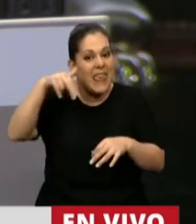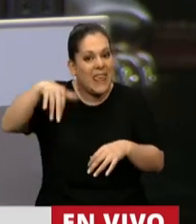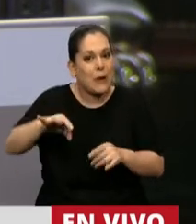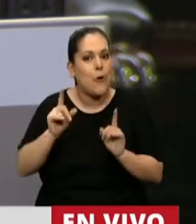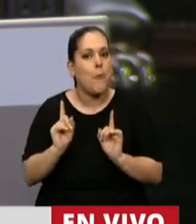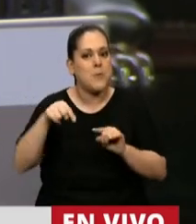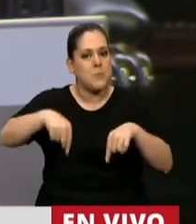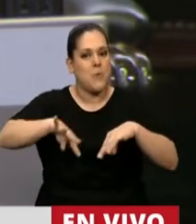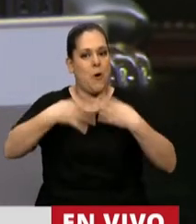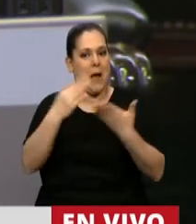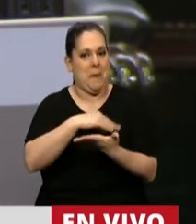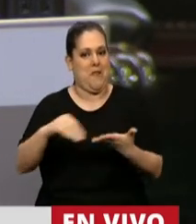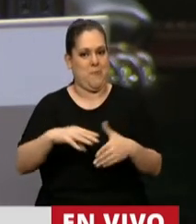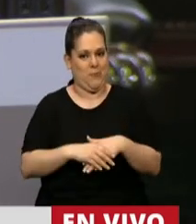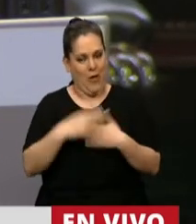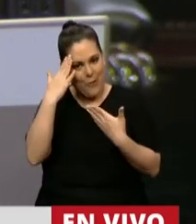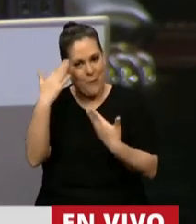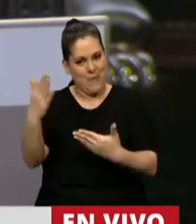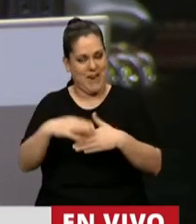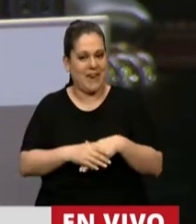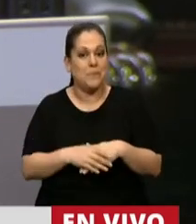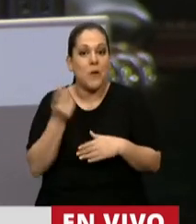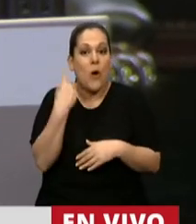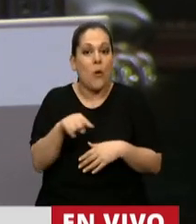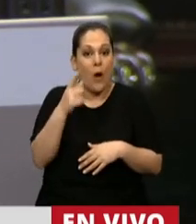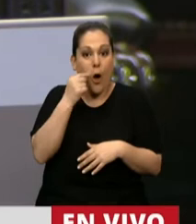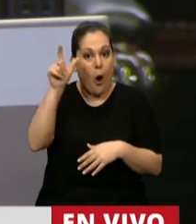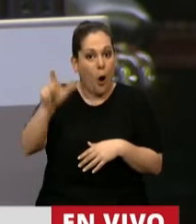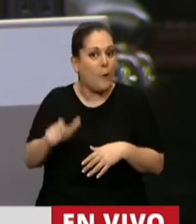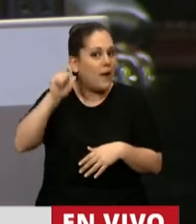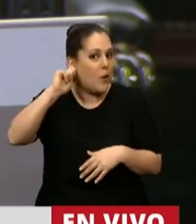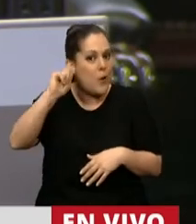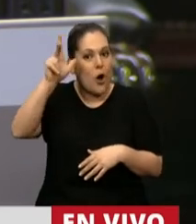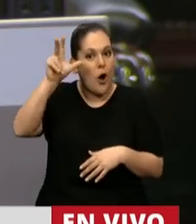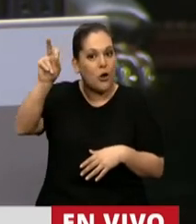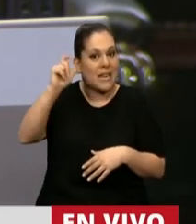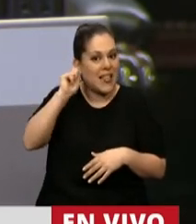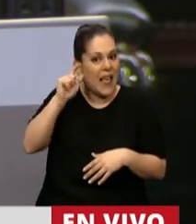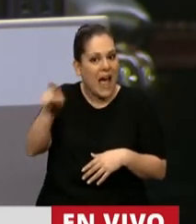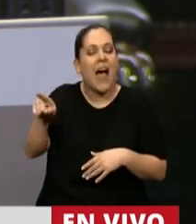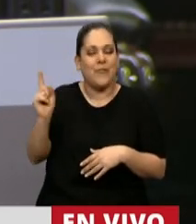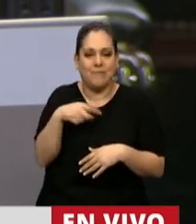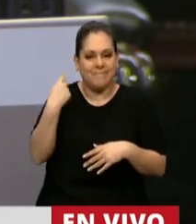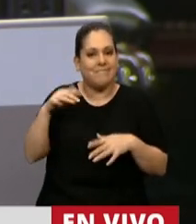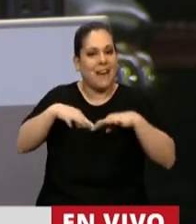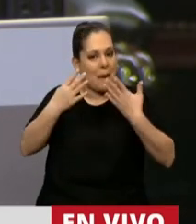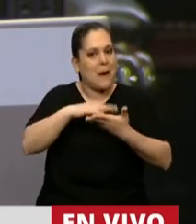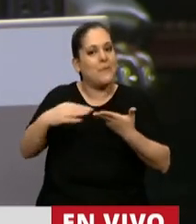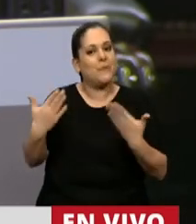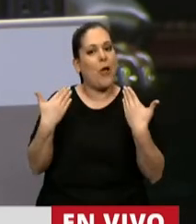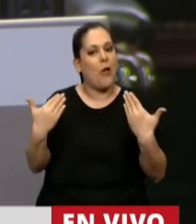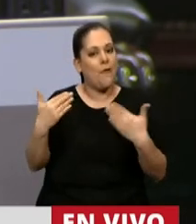Que diputados y diputadas de todos los bloques, cuando Quino cumplió 80 años, le festejamos aquí su cumpleaños,